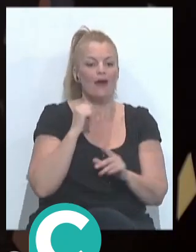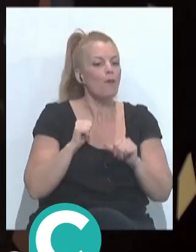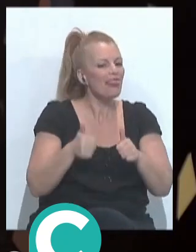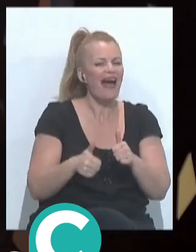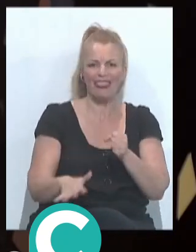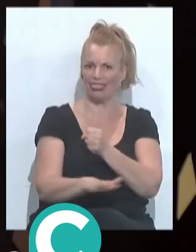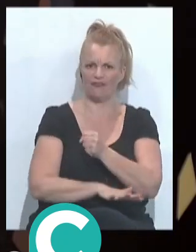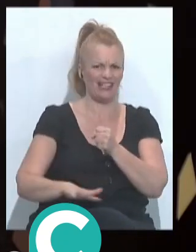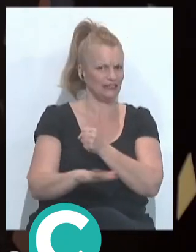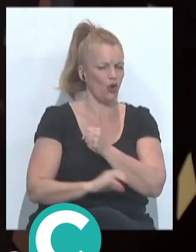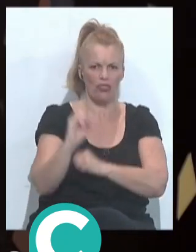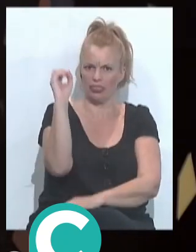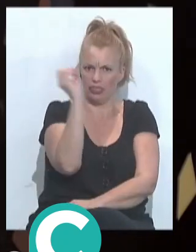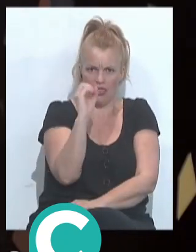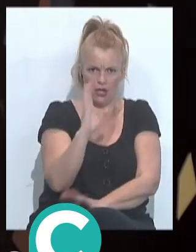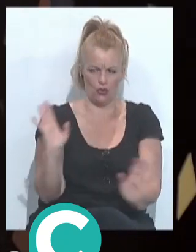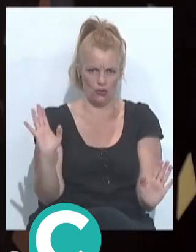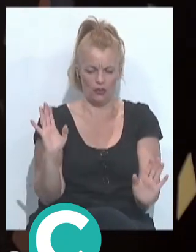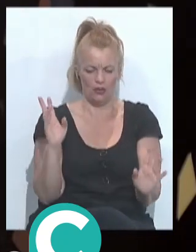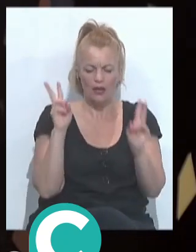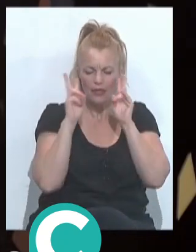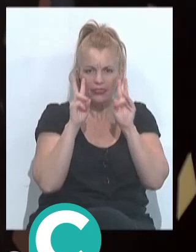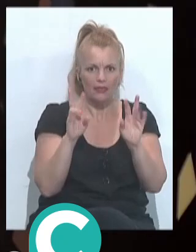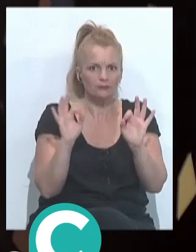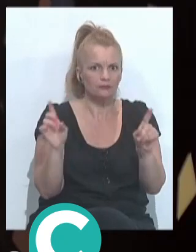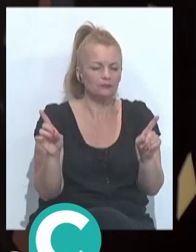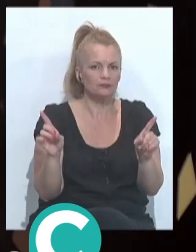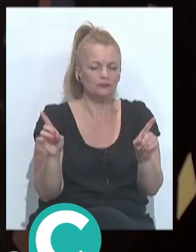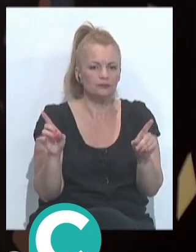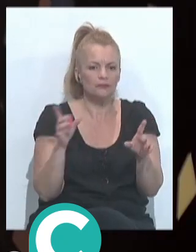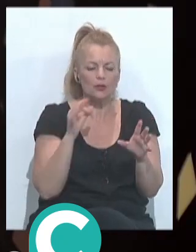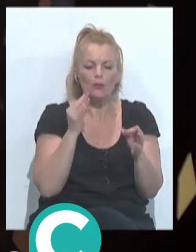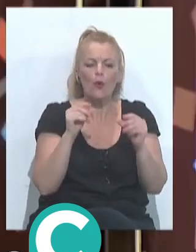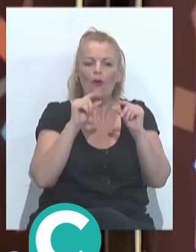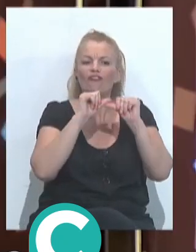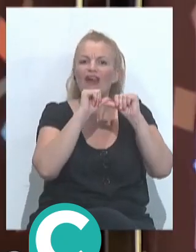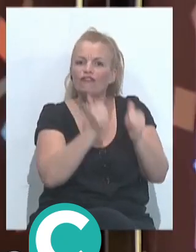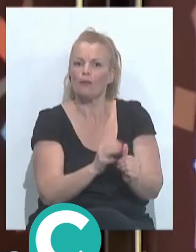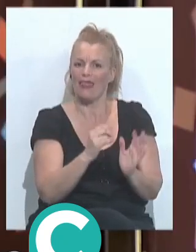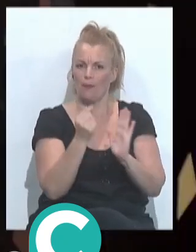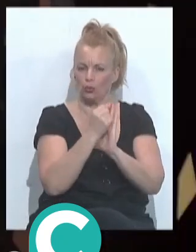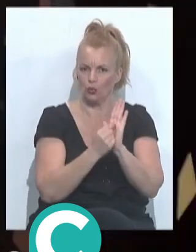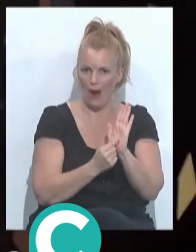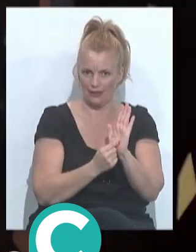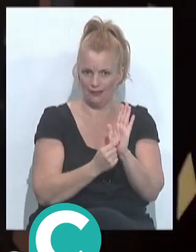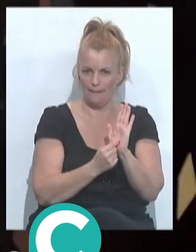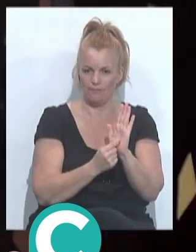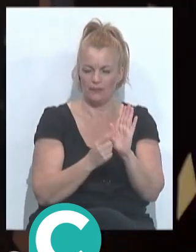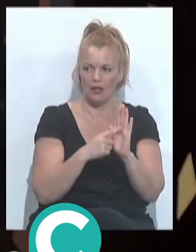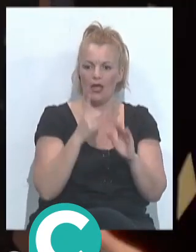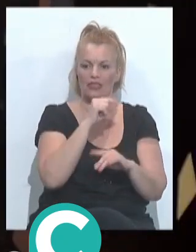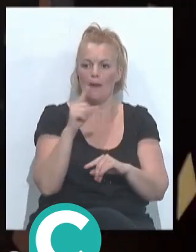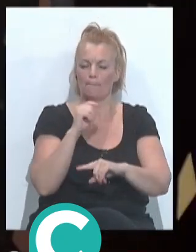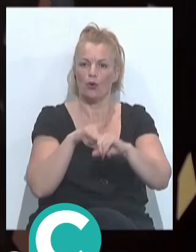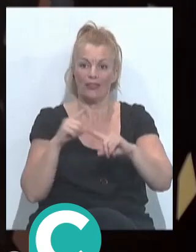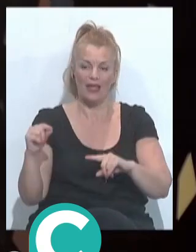de cero y sobre todo el modo de puntuar, no se puede puntuar 100%